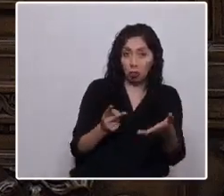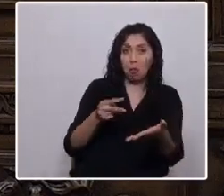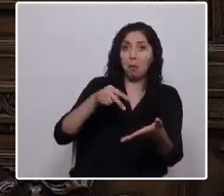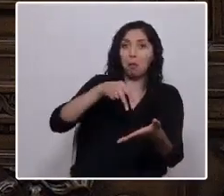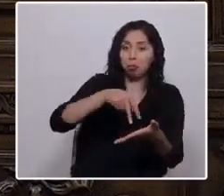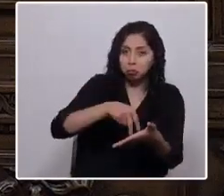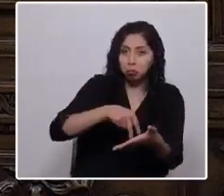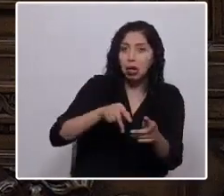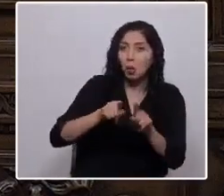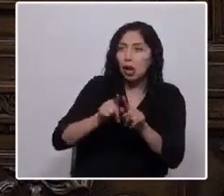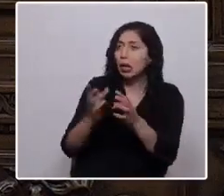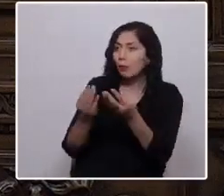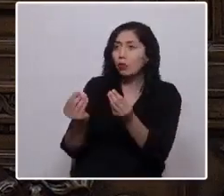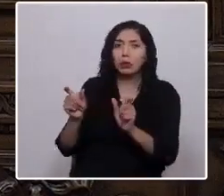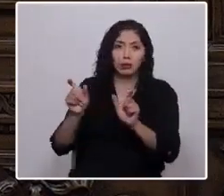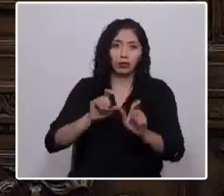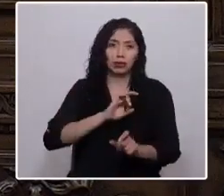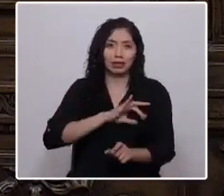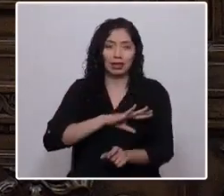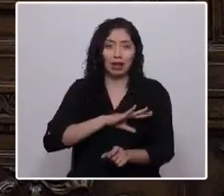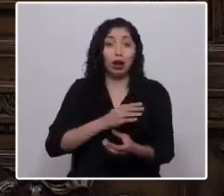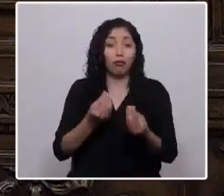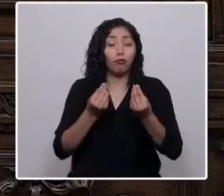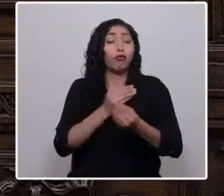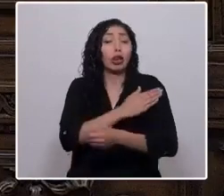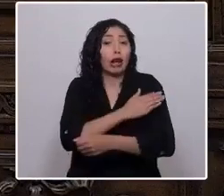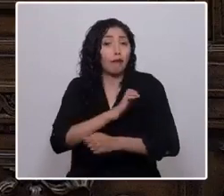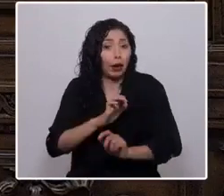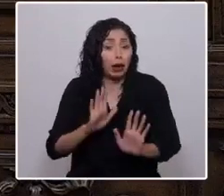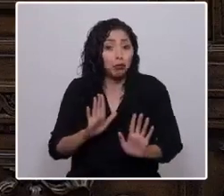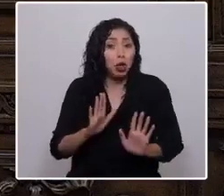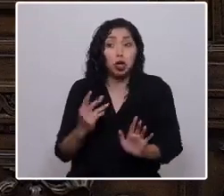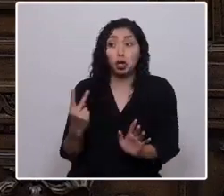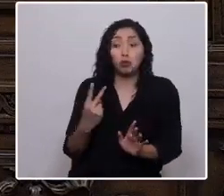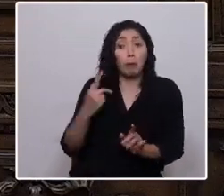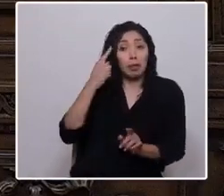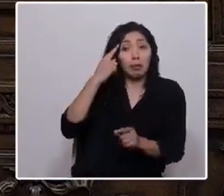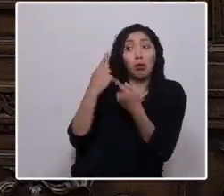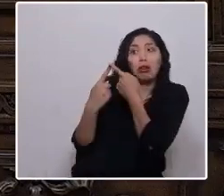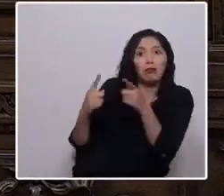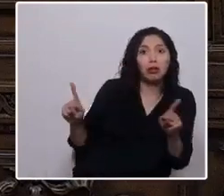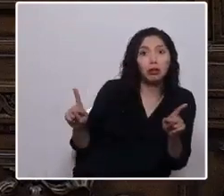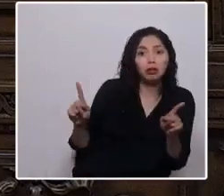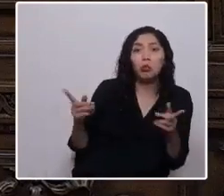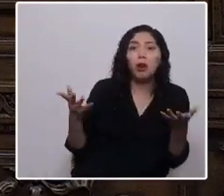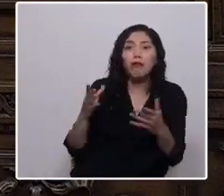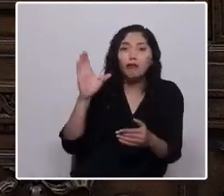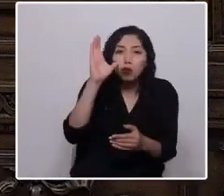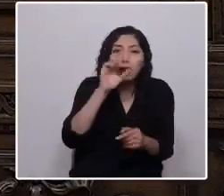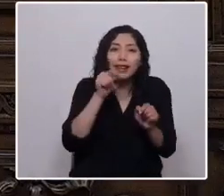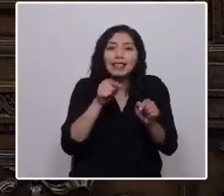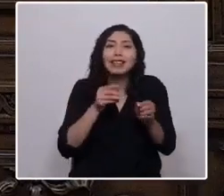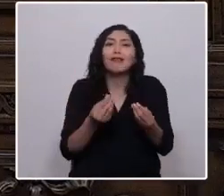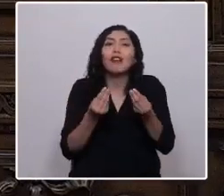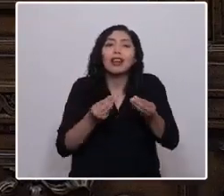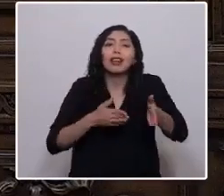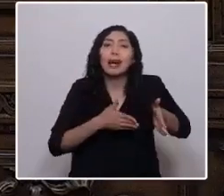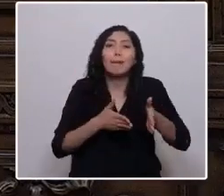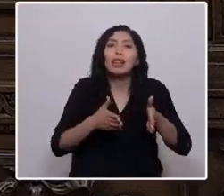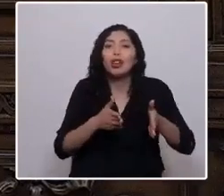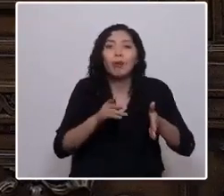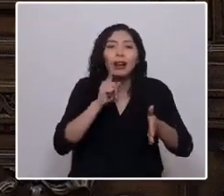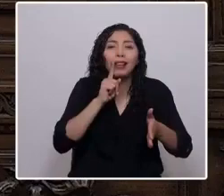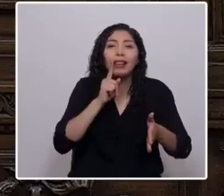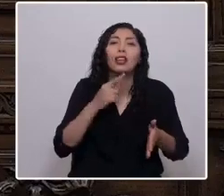responsablemente y buena fe, aunque quizás hubiéramos pensado en senderos distintos para contribuir en la búsqueda de ese buen camino para todos los chilenos,